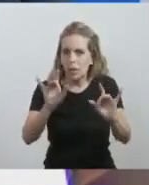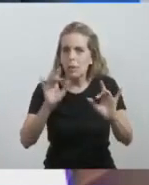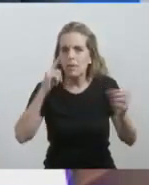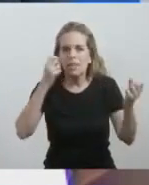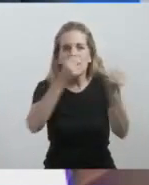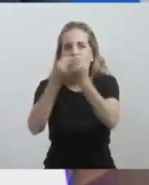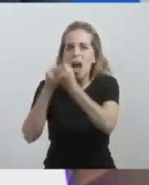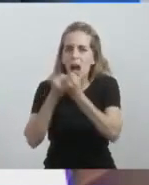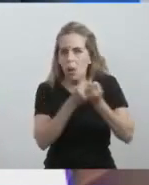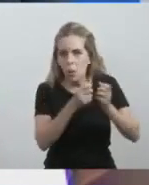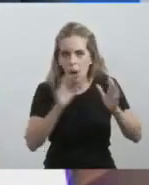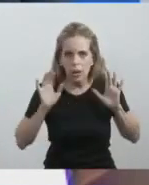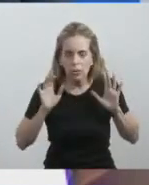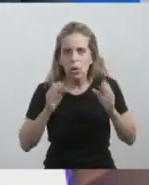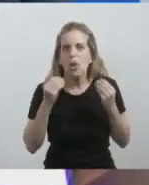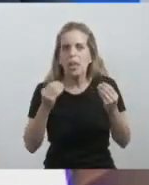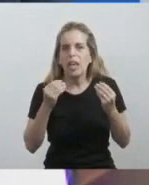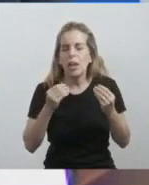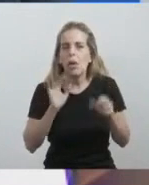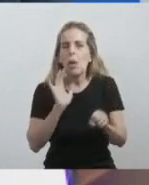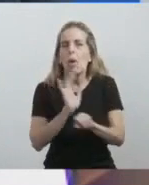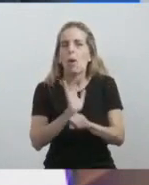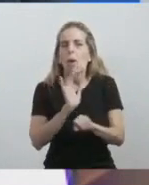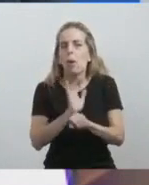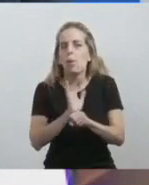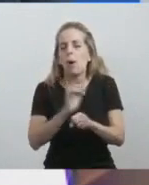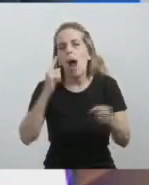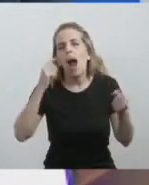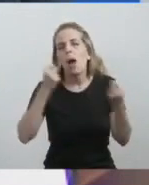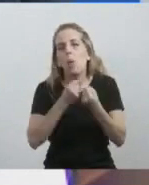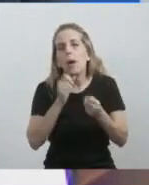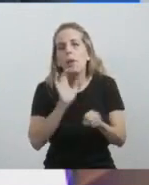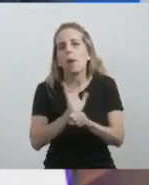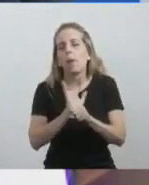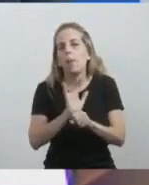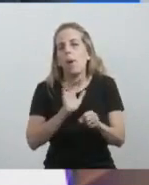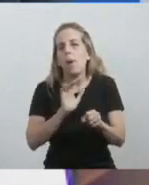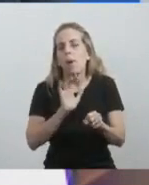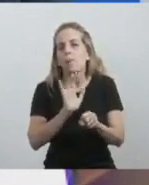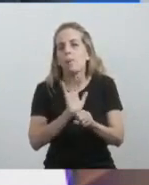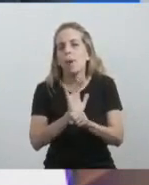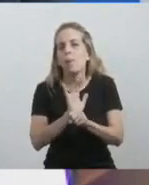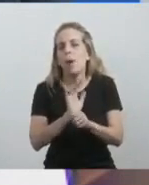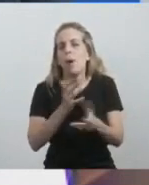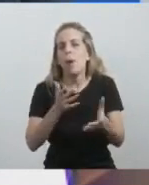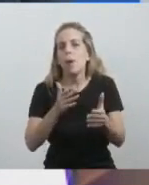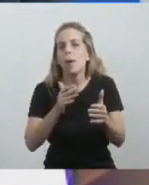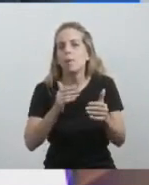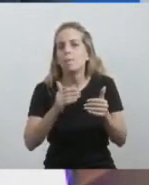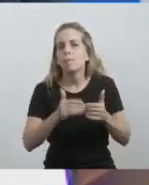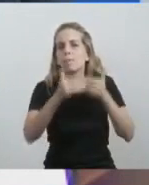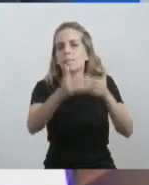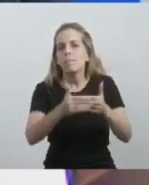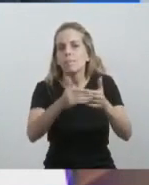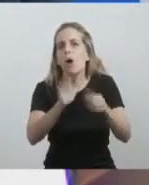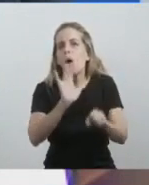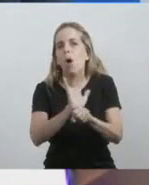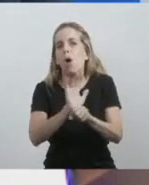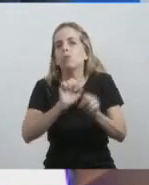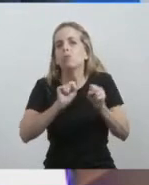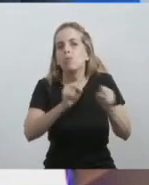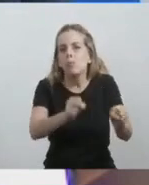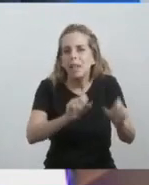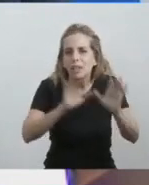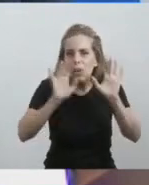transformada en una herramienta de veto o de freno permanente. El principio de la flexibilidad está